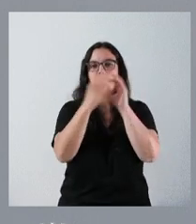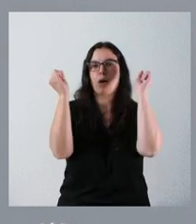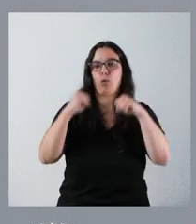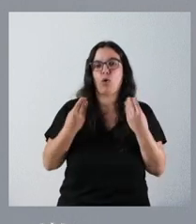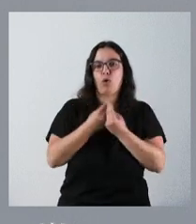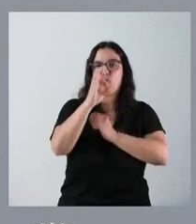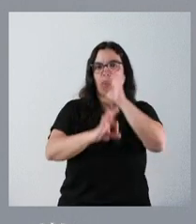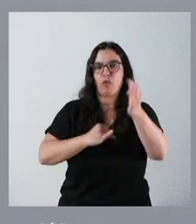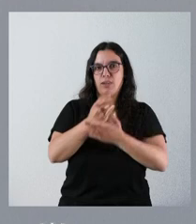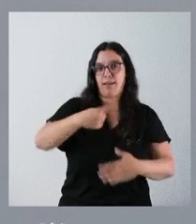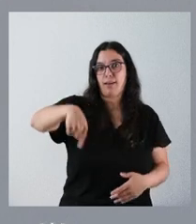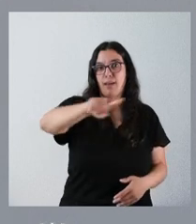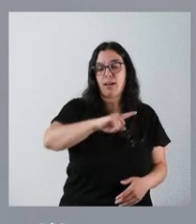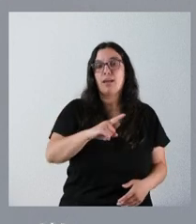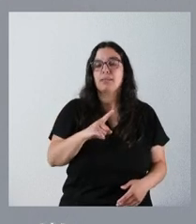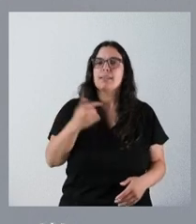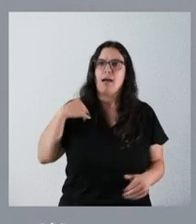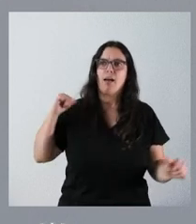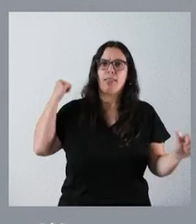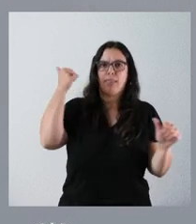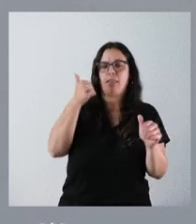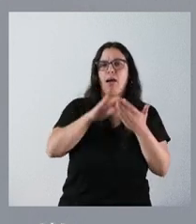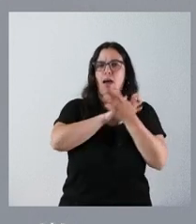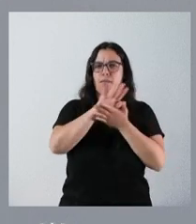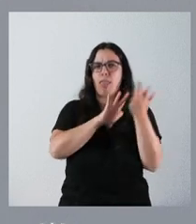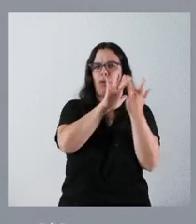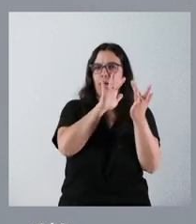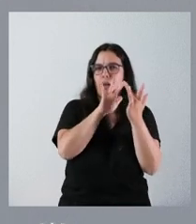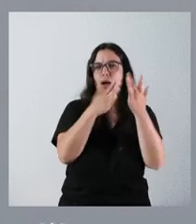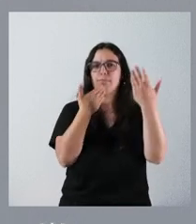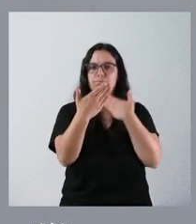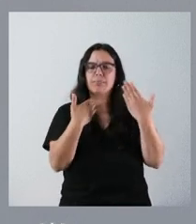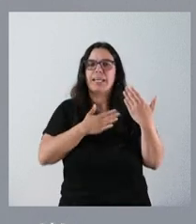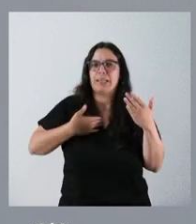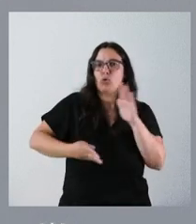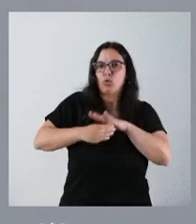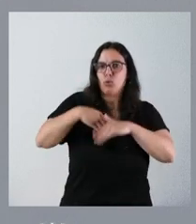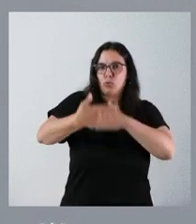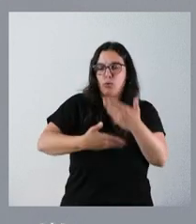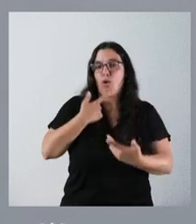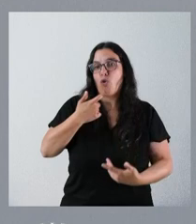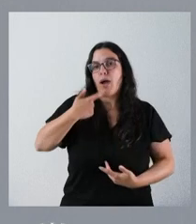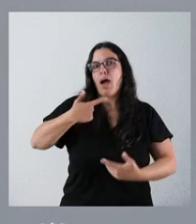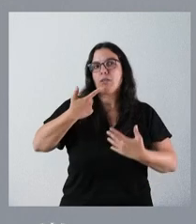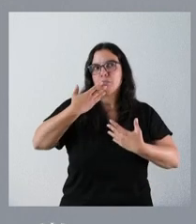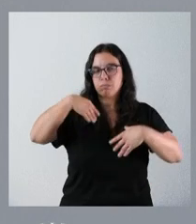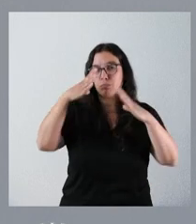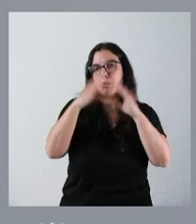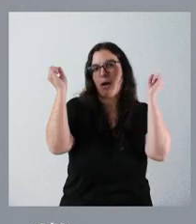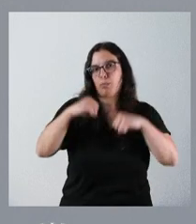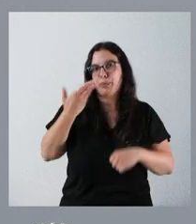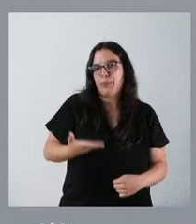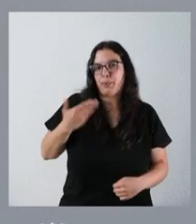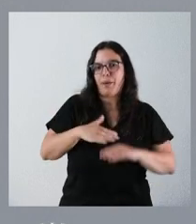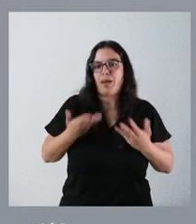organizaciones agrarias. Se lleva ya algún tiempo hablando con ellas y queremos seguirlo hablando y ojalá lleguemos a importantes acuerdos que ayuden a